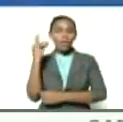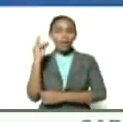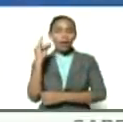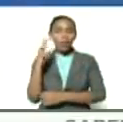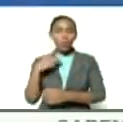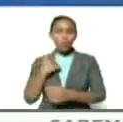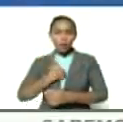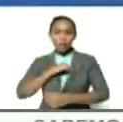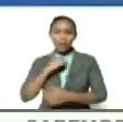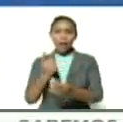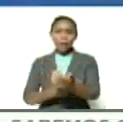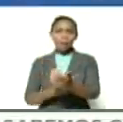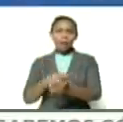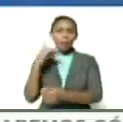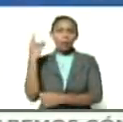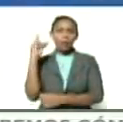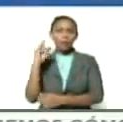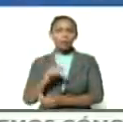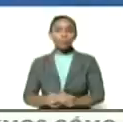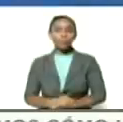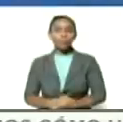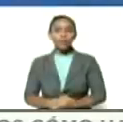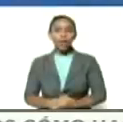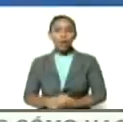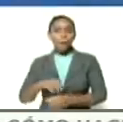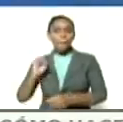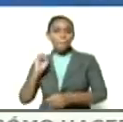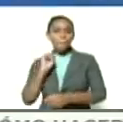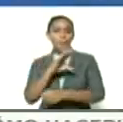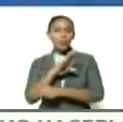hermana Bolivia cuando lanzó